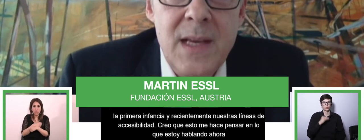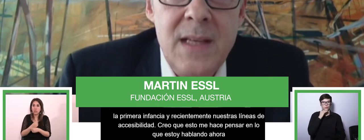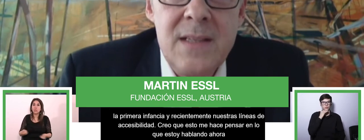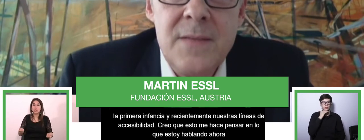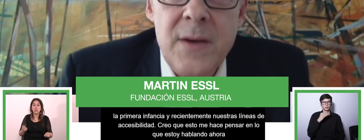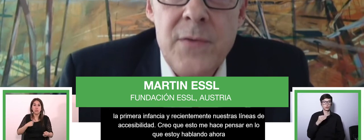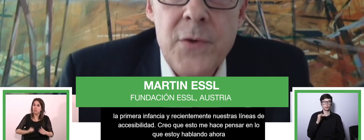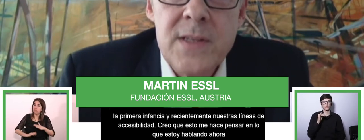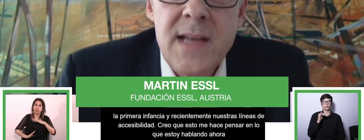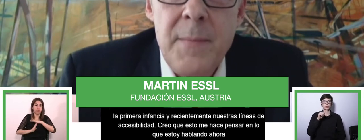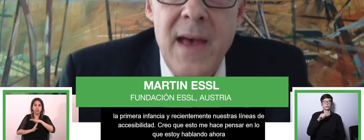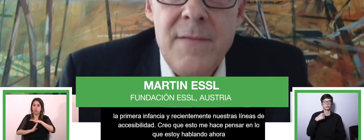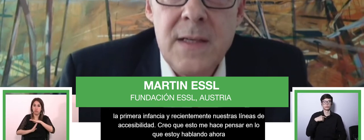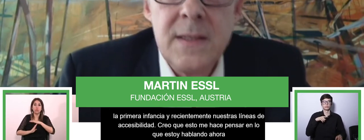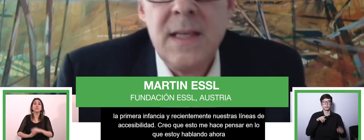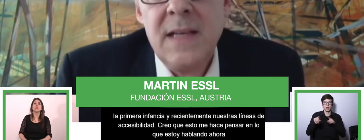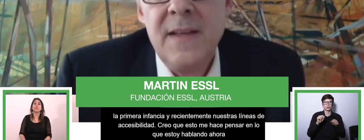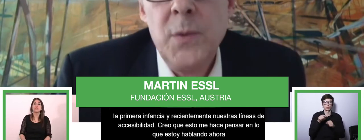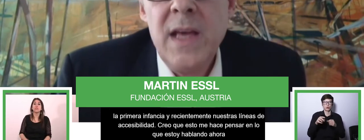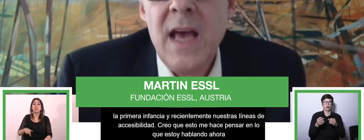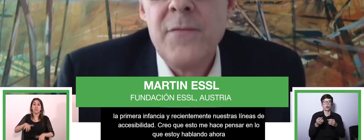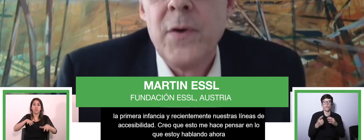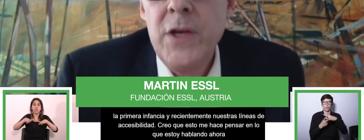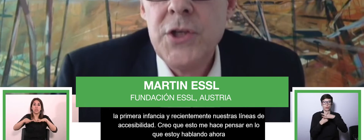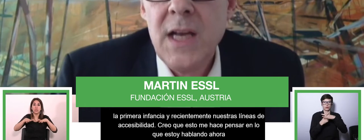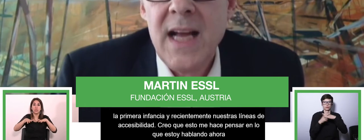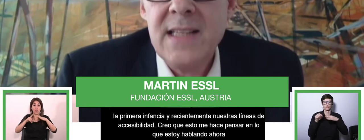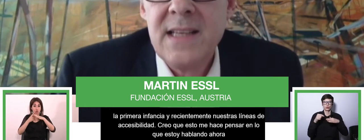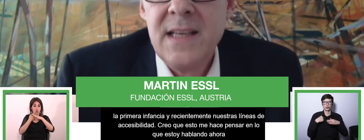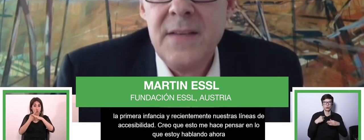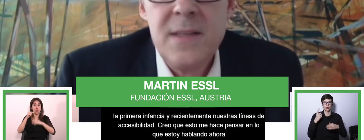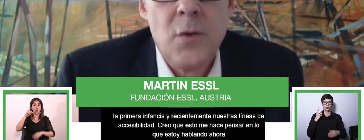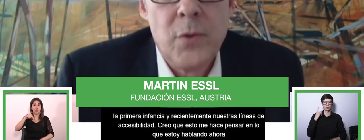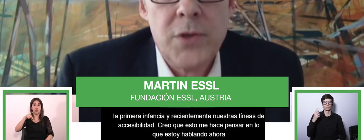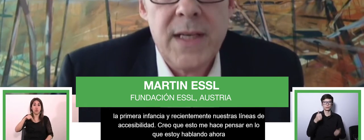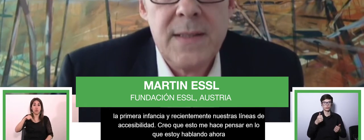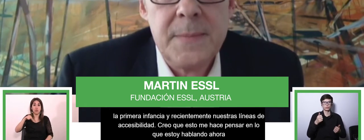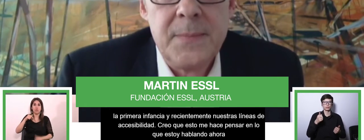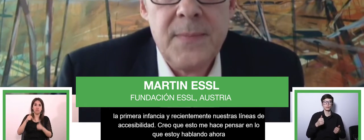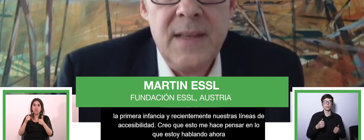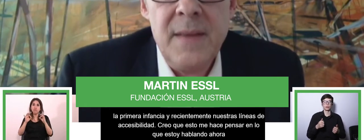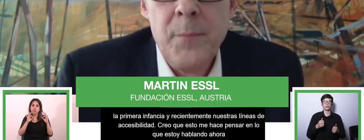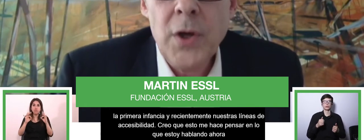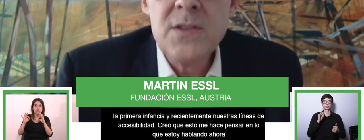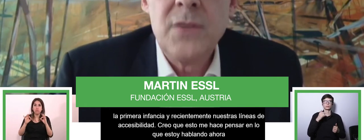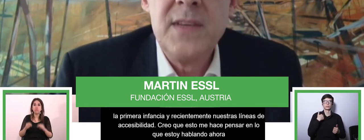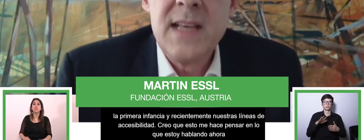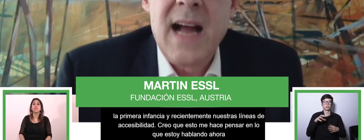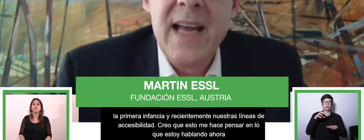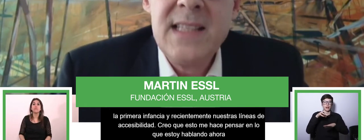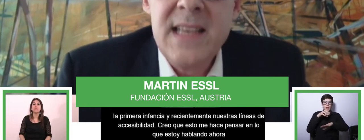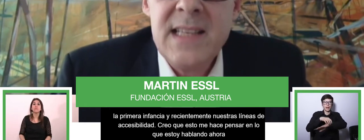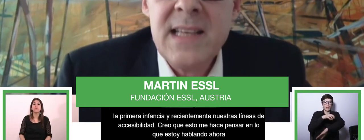alianza con la Fundación es la primera vez que hemos podido regionalizar este proyecto